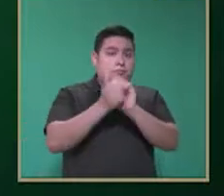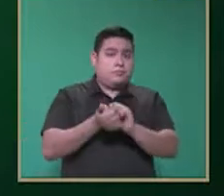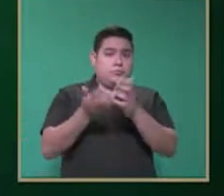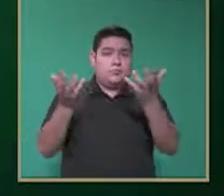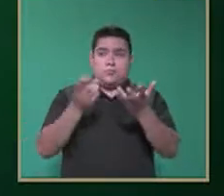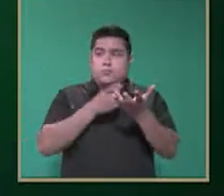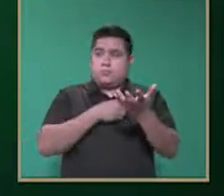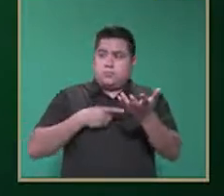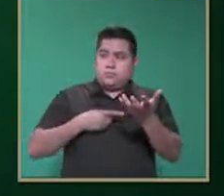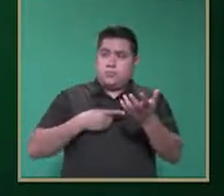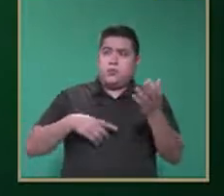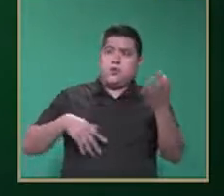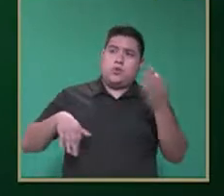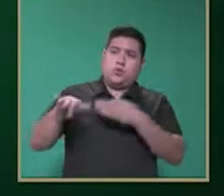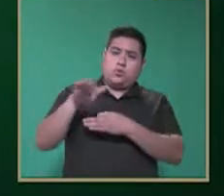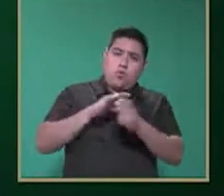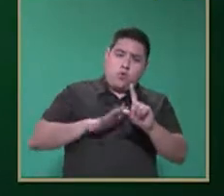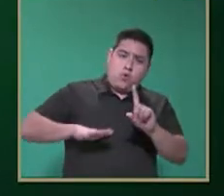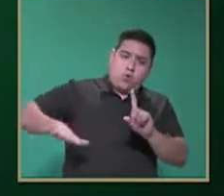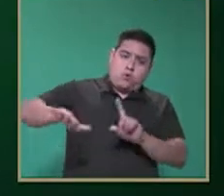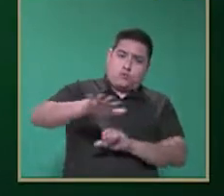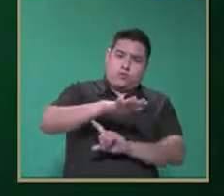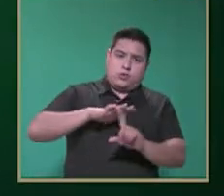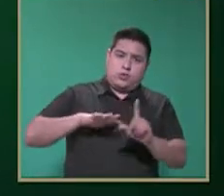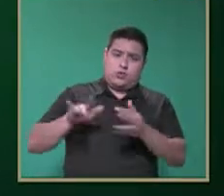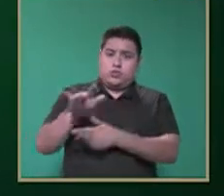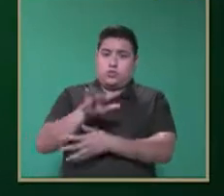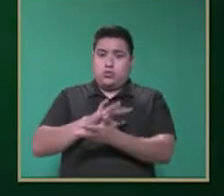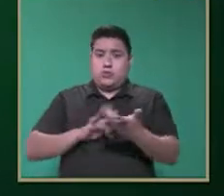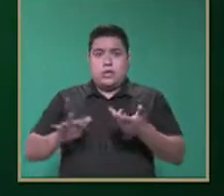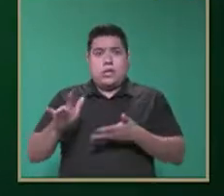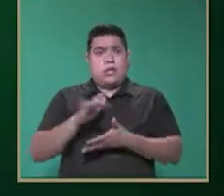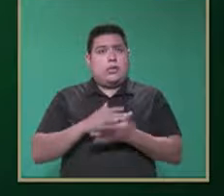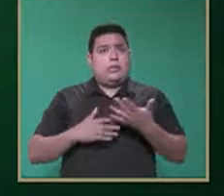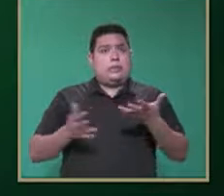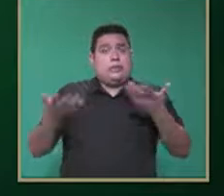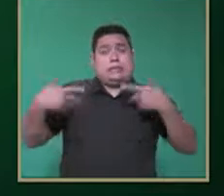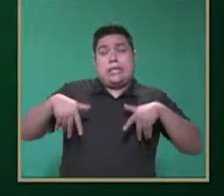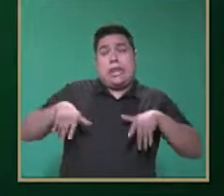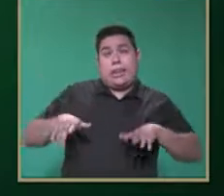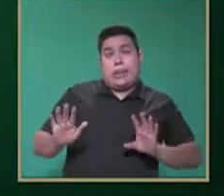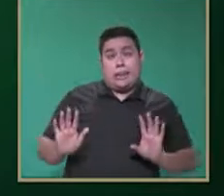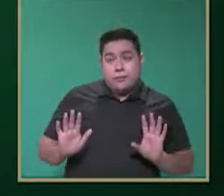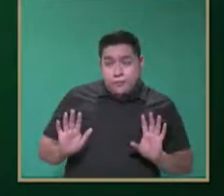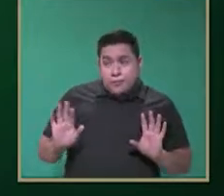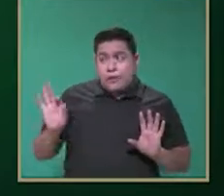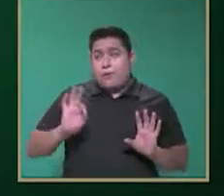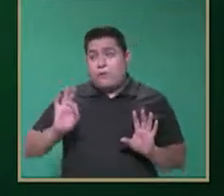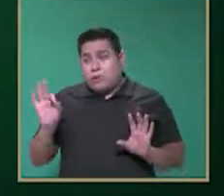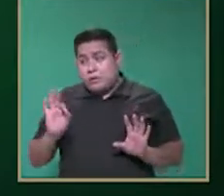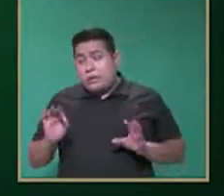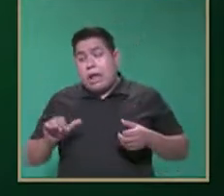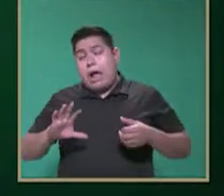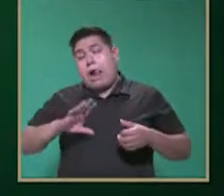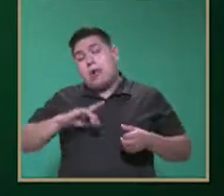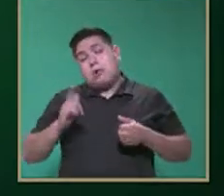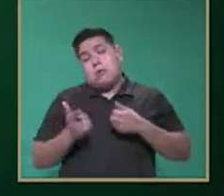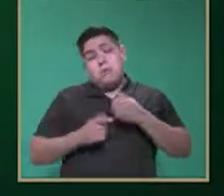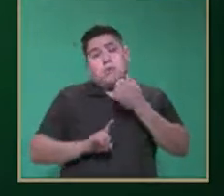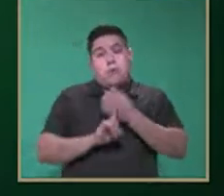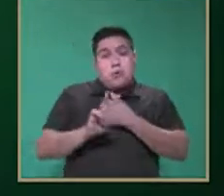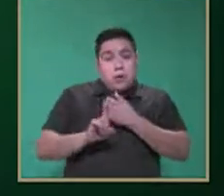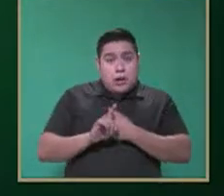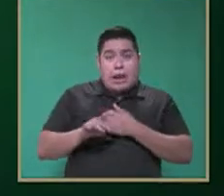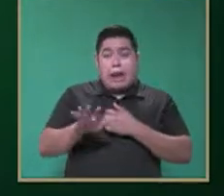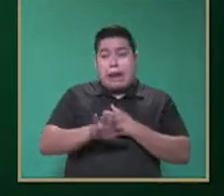En todos los contextos de la sociedad, si acaso se está presentando alguna situación, se tienen que